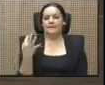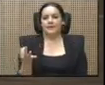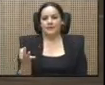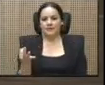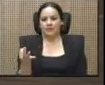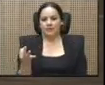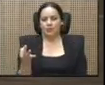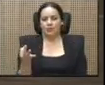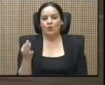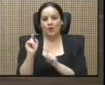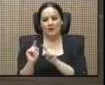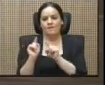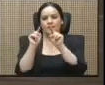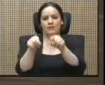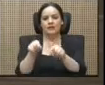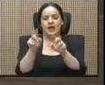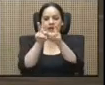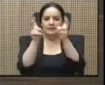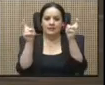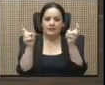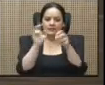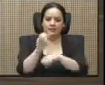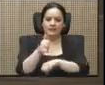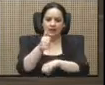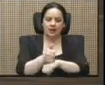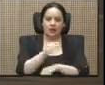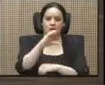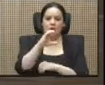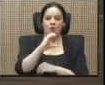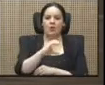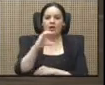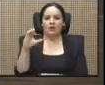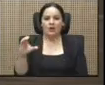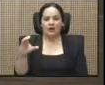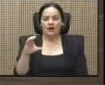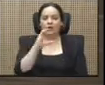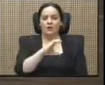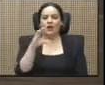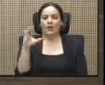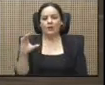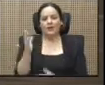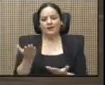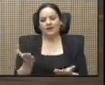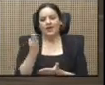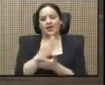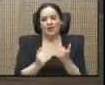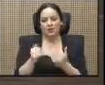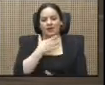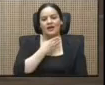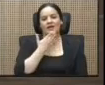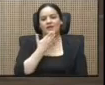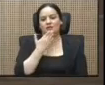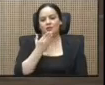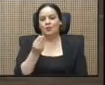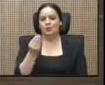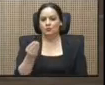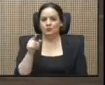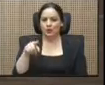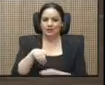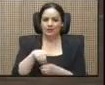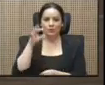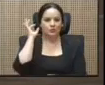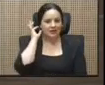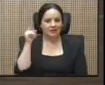al tema de las instalaciones de Coca-Cola, Coca-Cola, cosa que le agradezco mucho, diputada, por